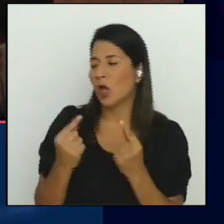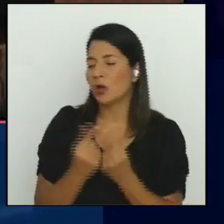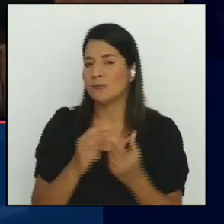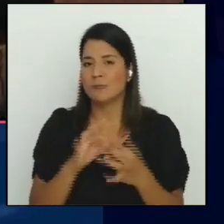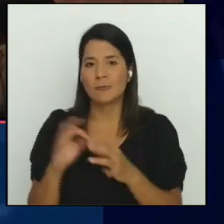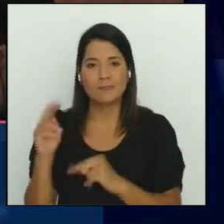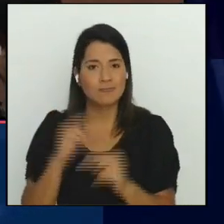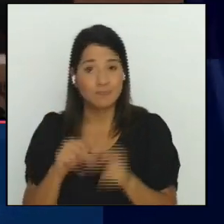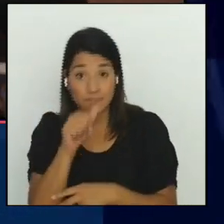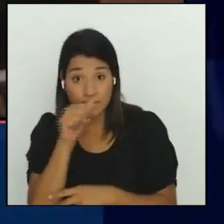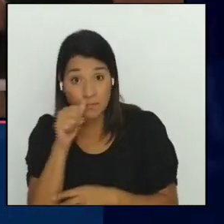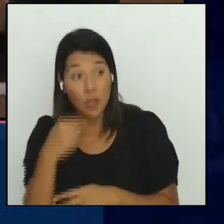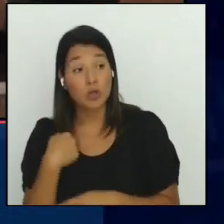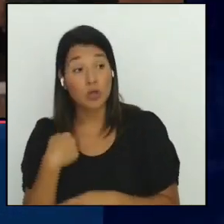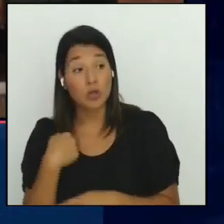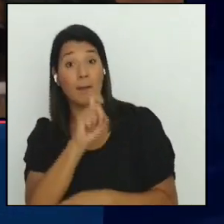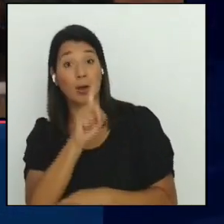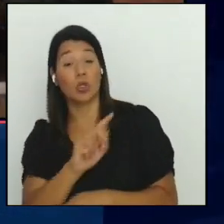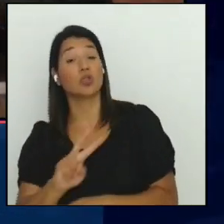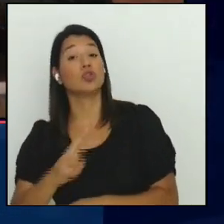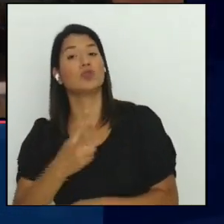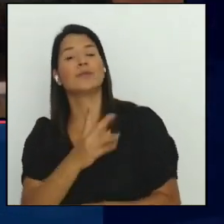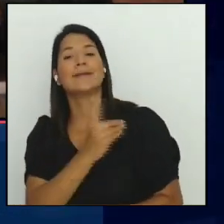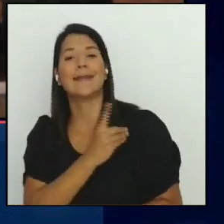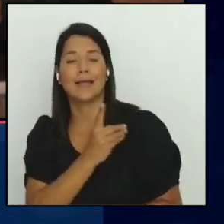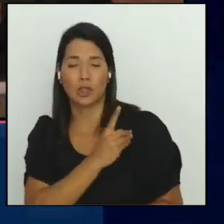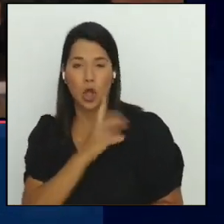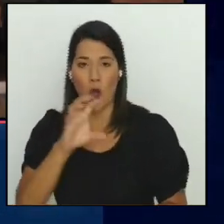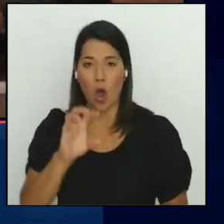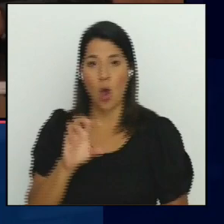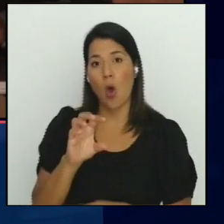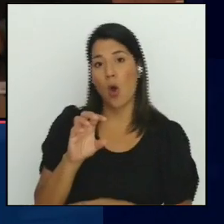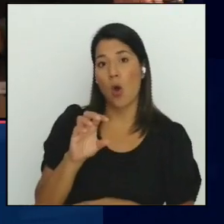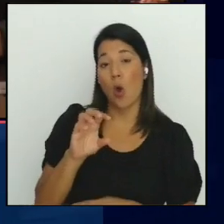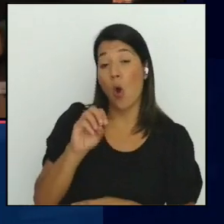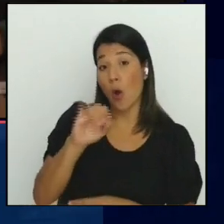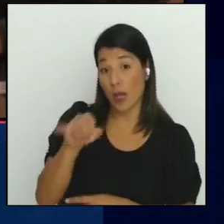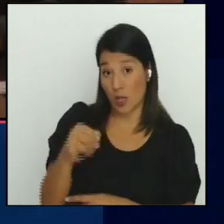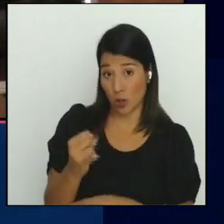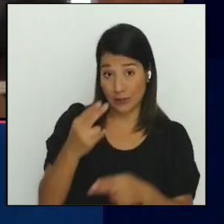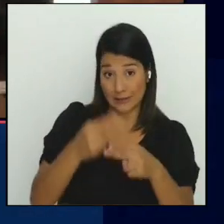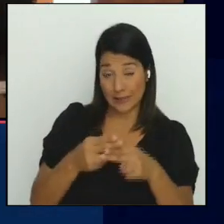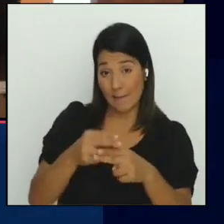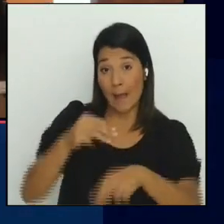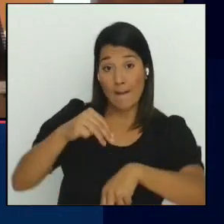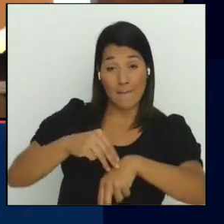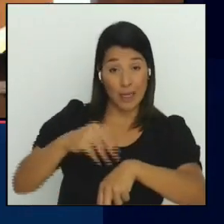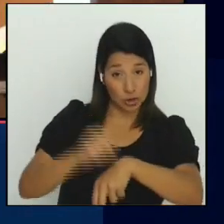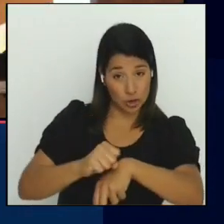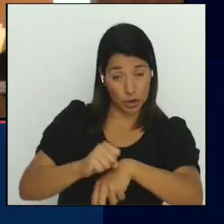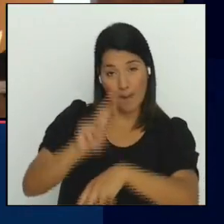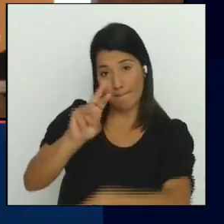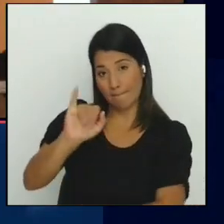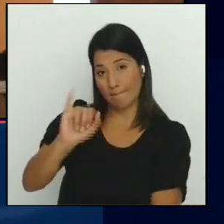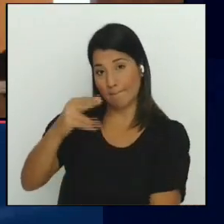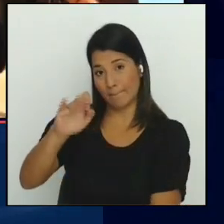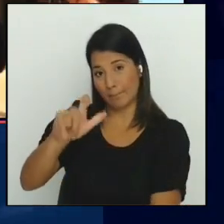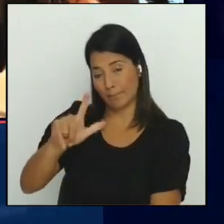Organismo de Investigación Judicial, Michael Soto. ¿A qué se debe este fenómeno? Bueno, veamos cuál es la explicación que da.